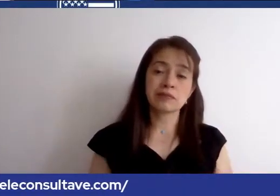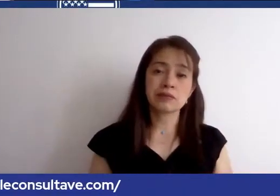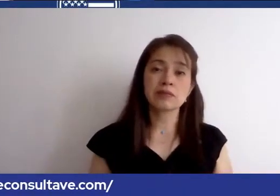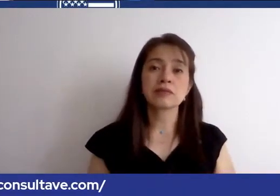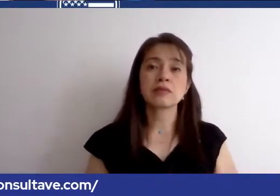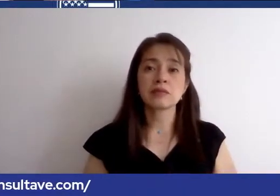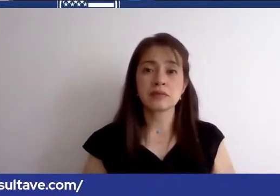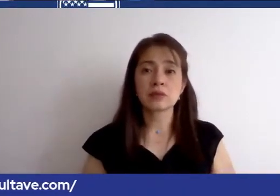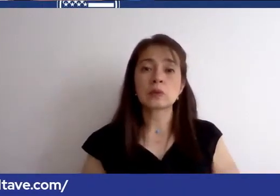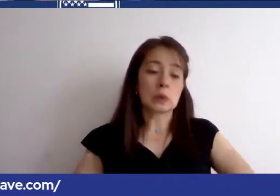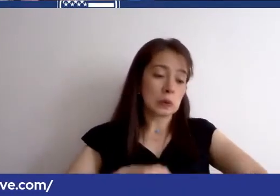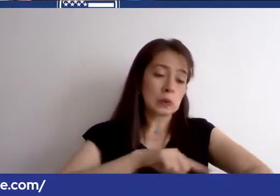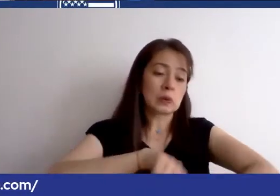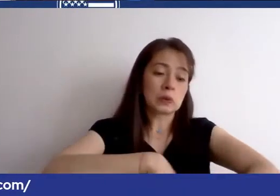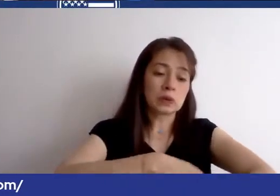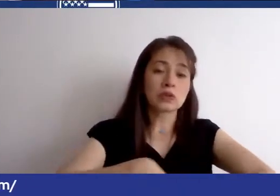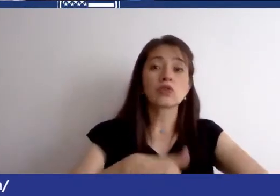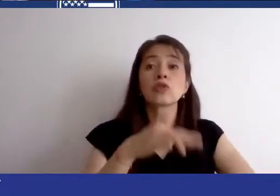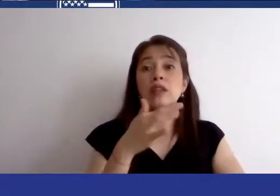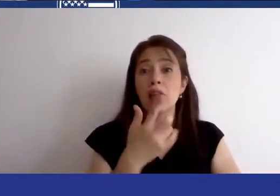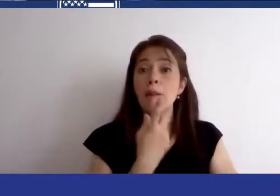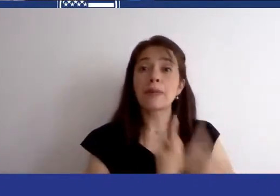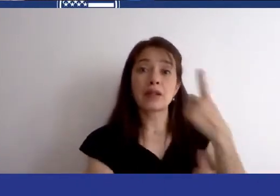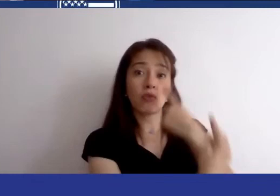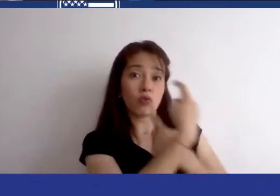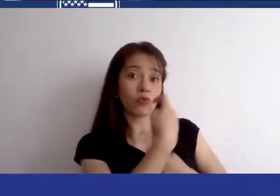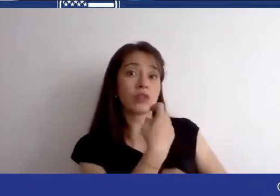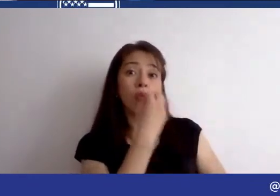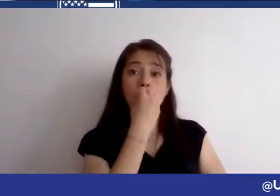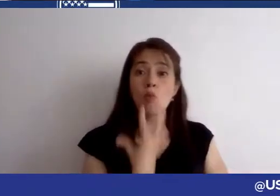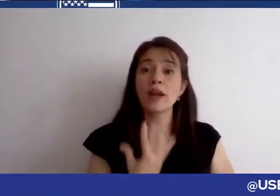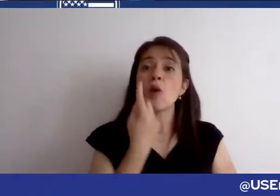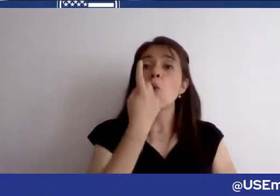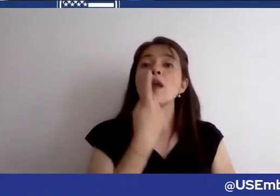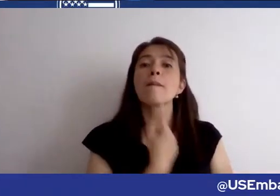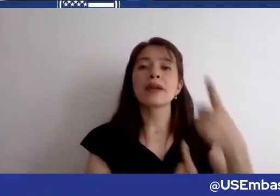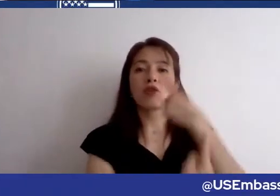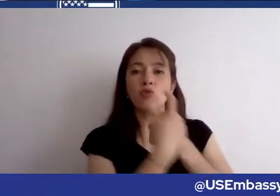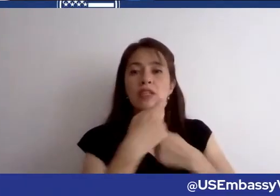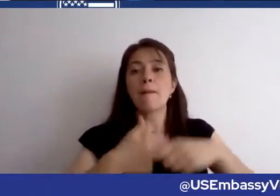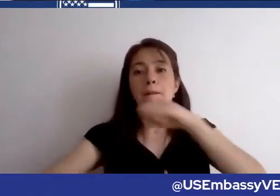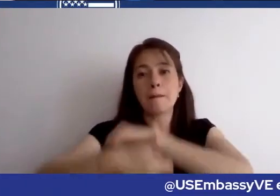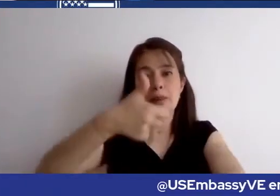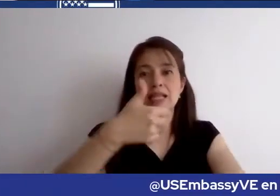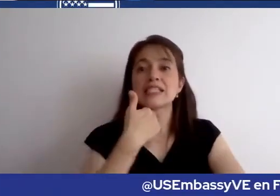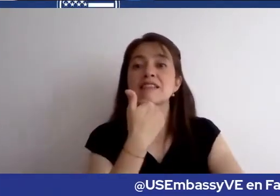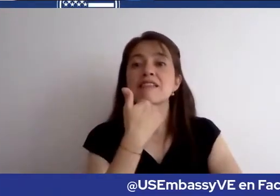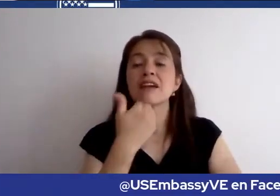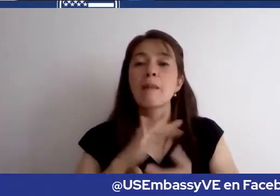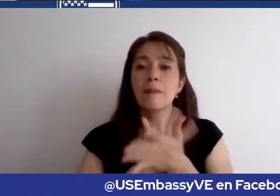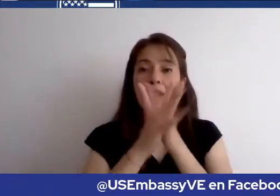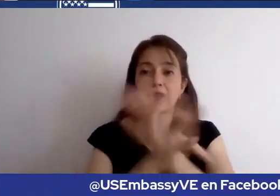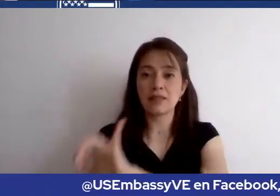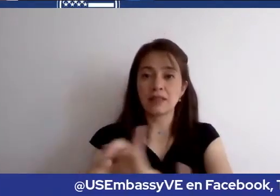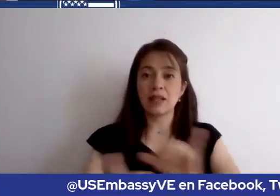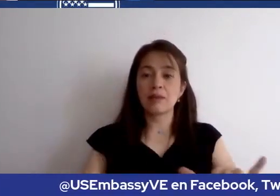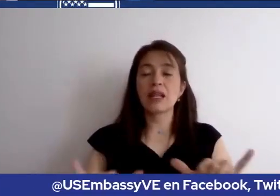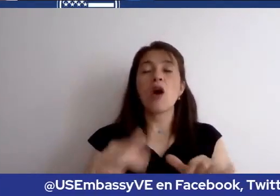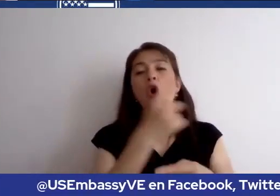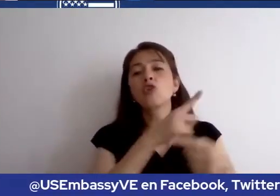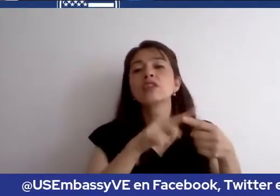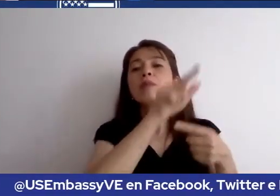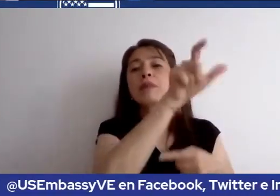pasado el tiempo, pero las preguntas son tan buenas. Vamos a tomar uno más y cerrar con esto de María Gabriela